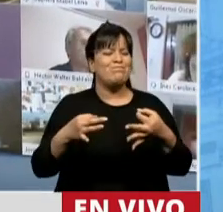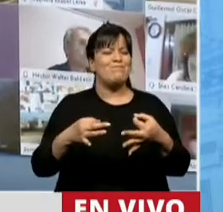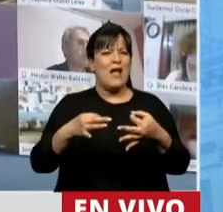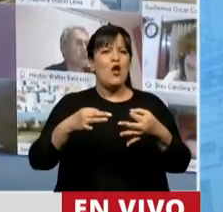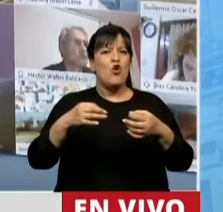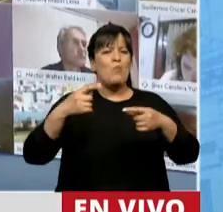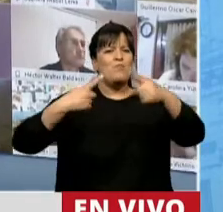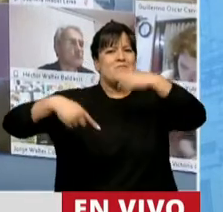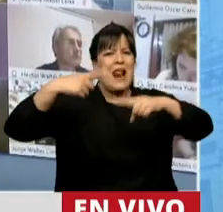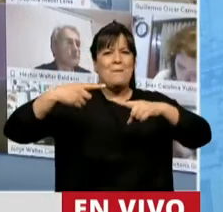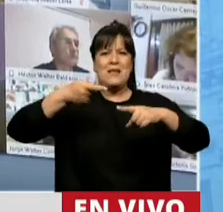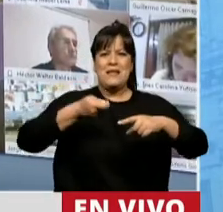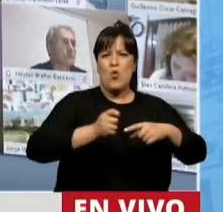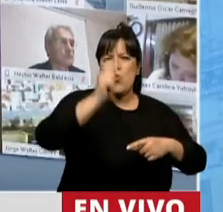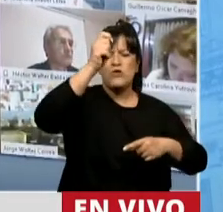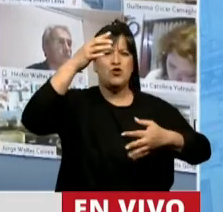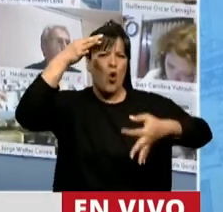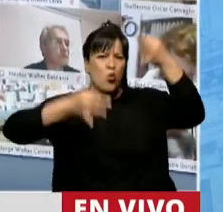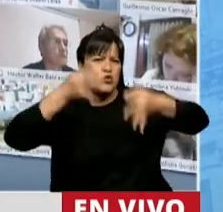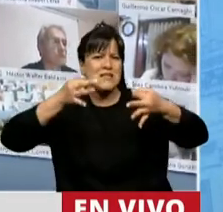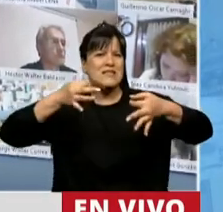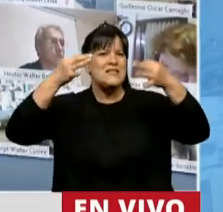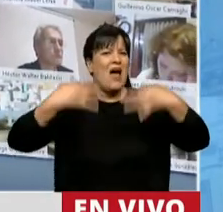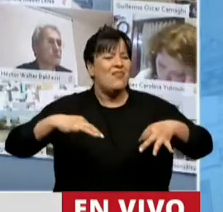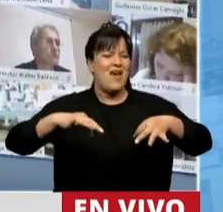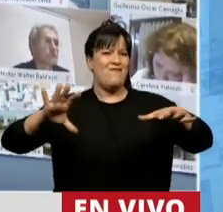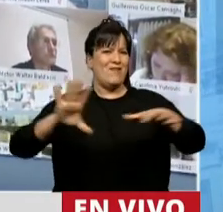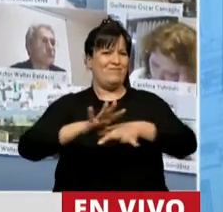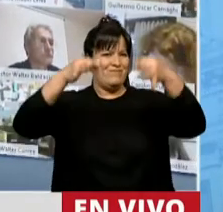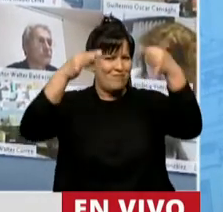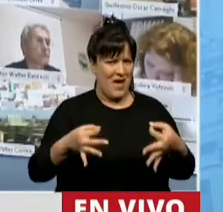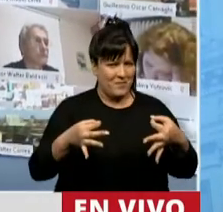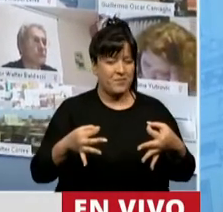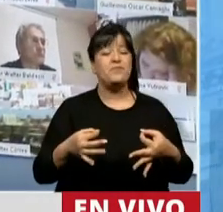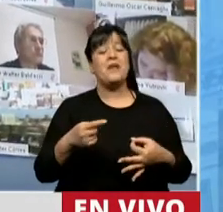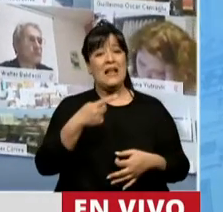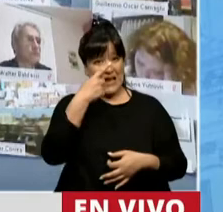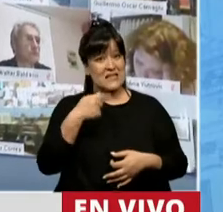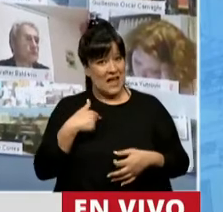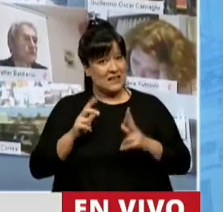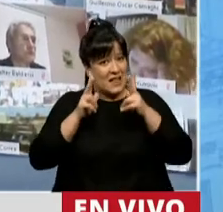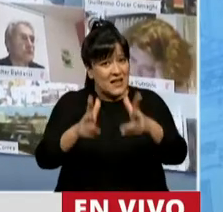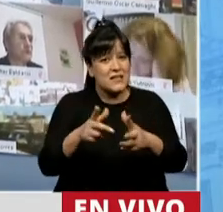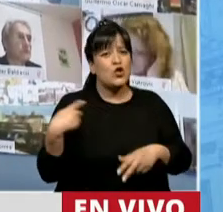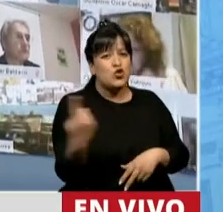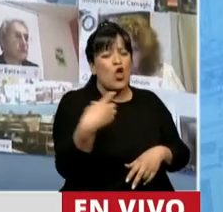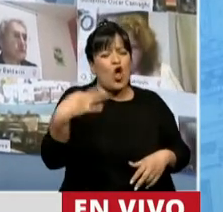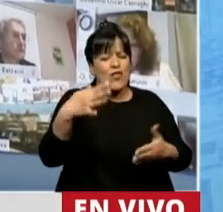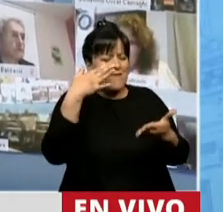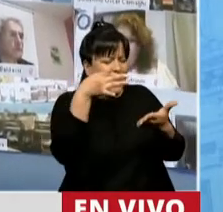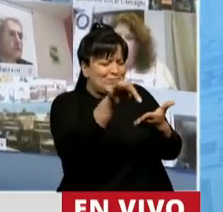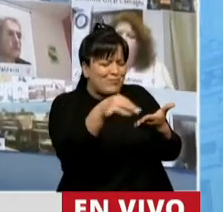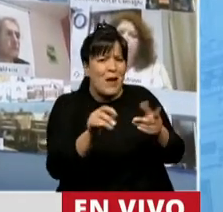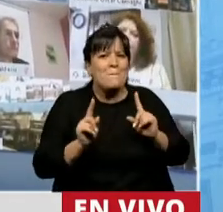procedimientos efectivos. Y es interesante acá decirnos que tenemos que revisar el